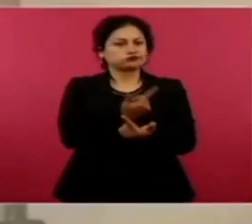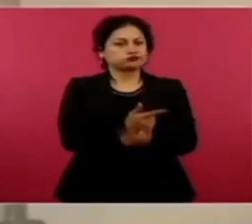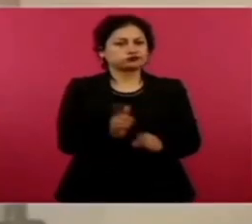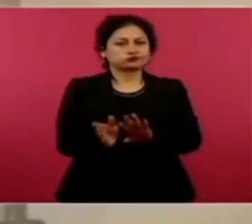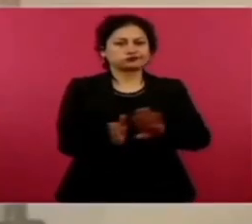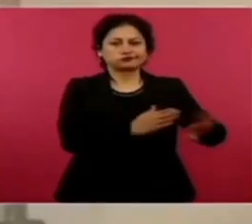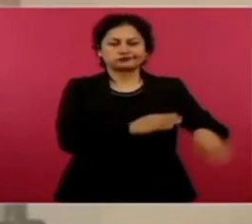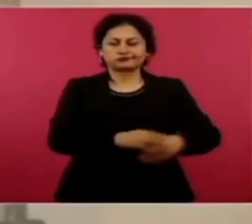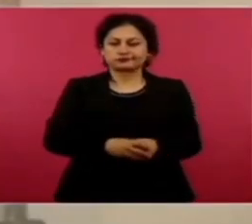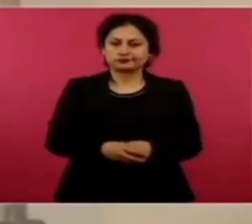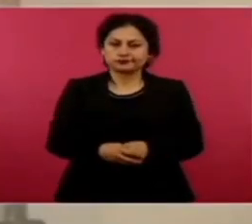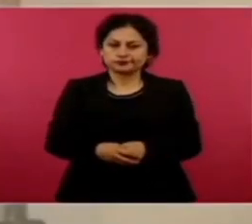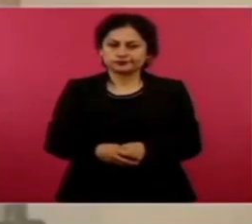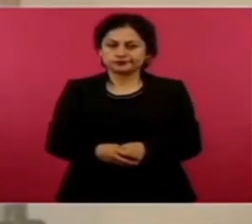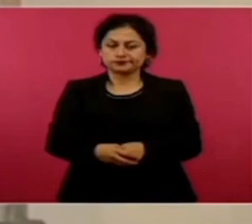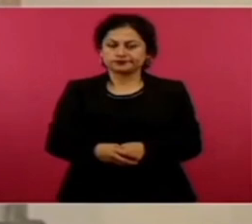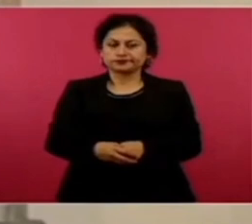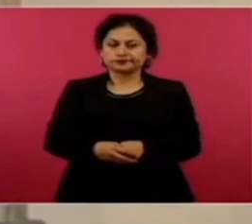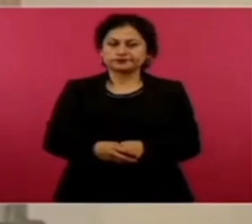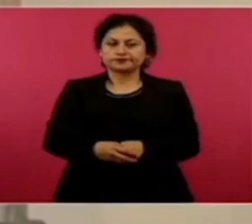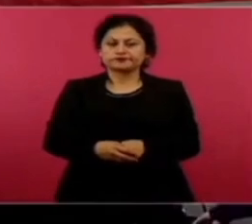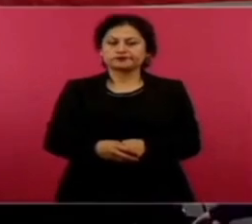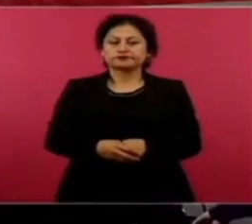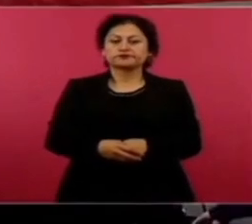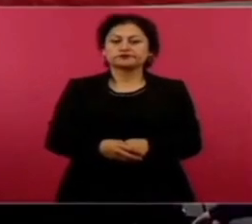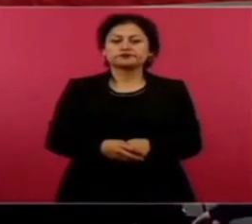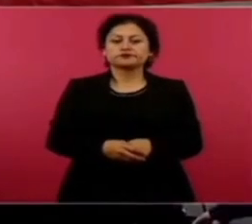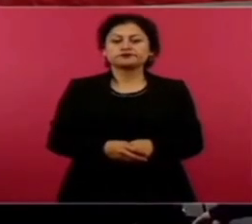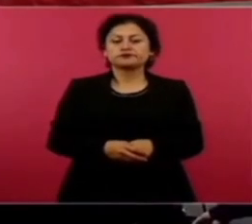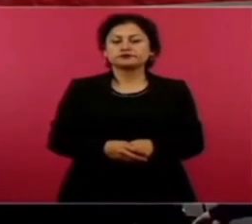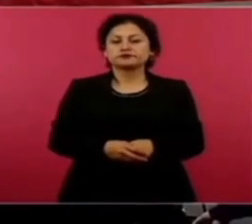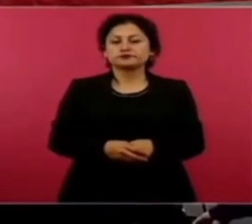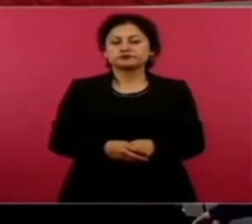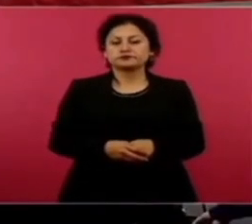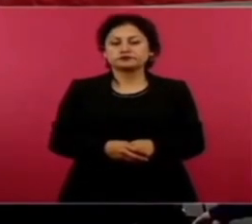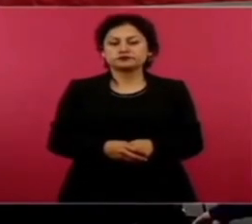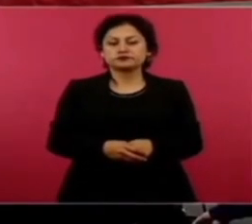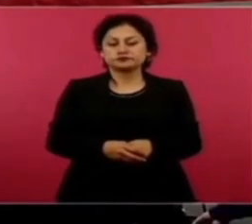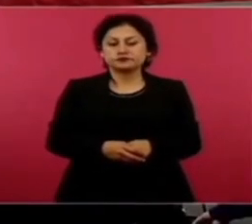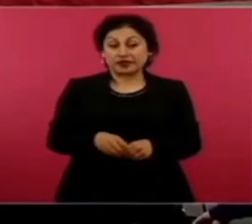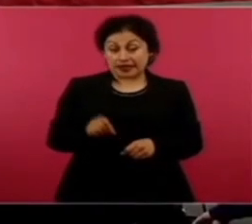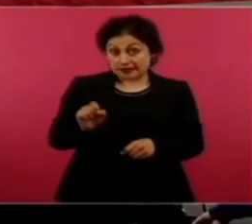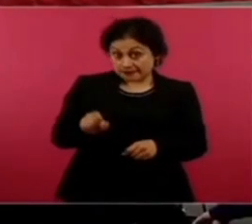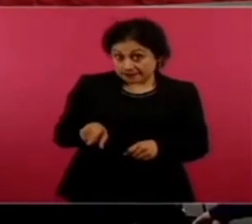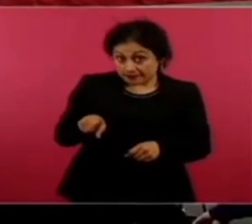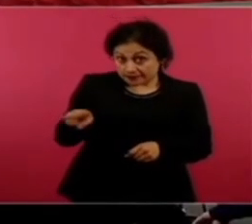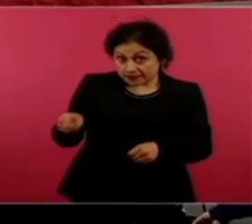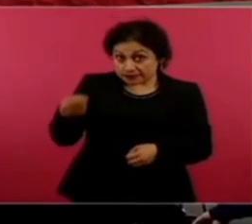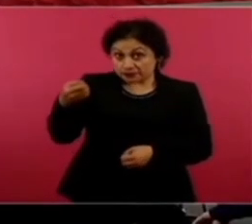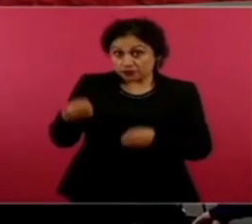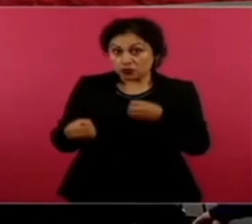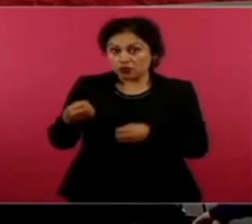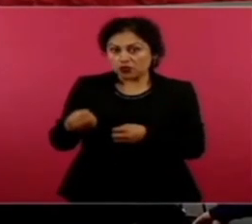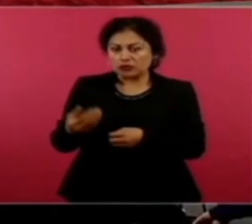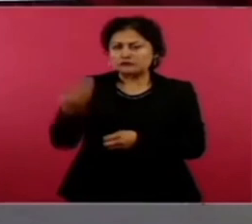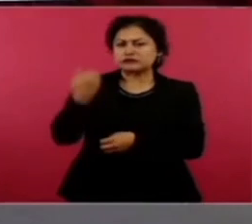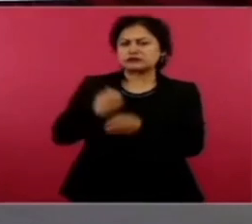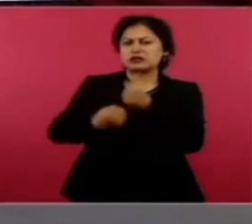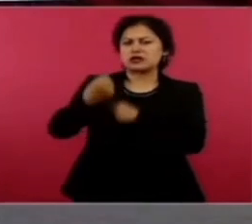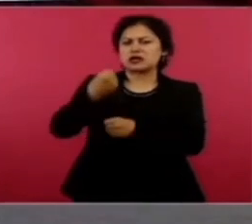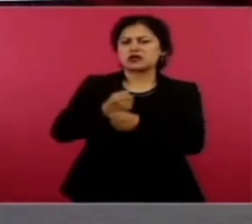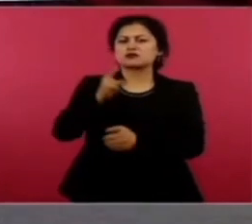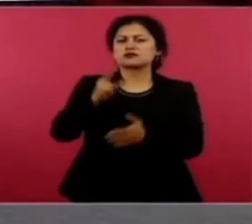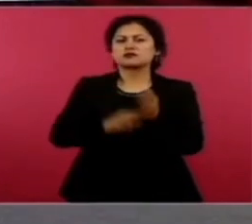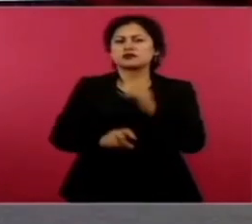sean felices en las escuelas. Hay un proyecto de educación humanista y científica para todas y para todos. Los dos los